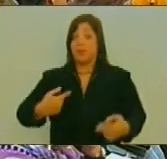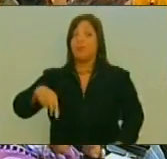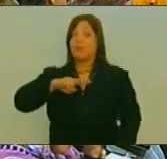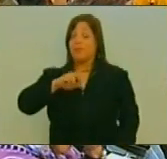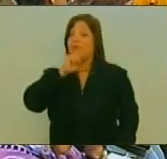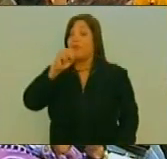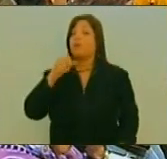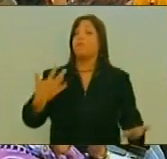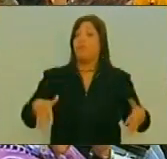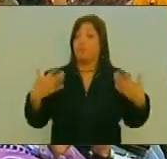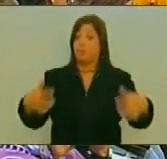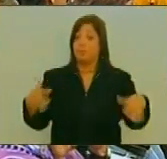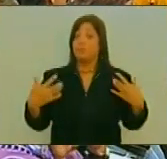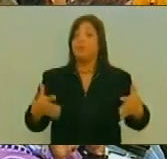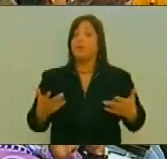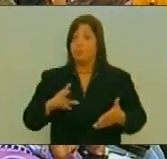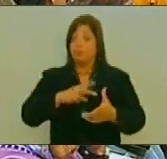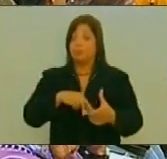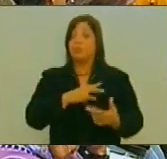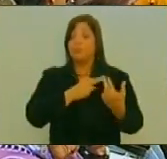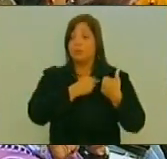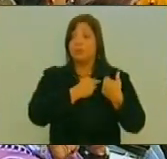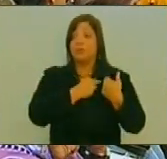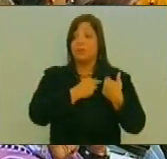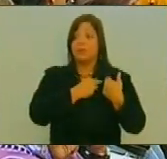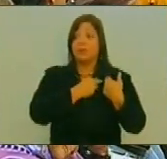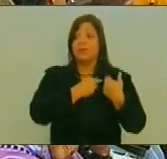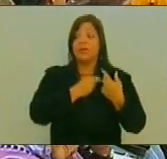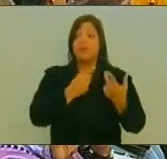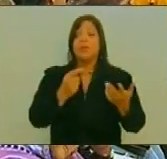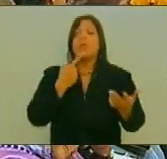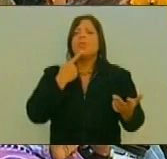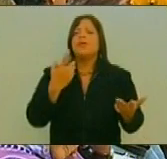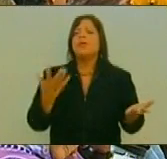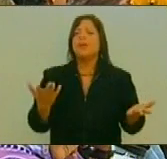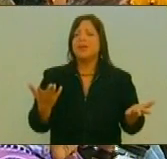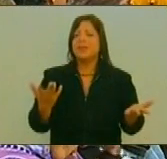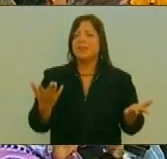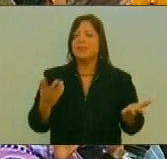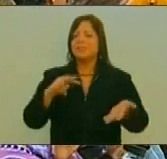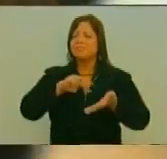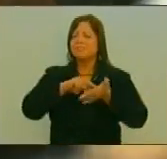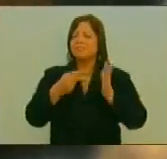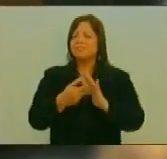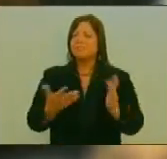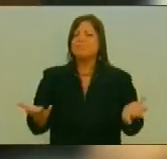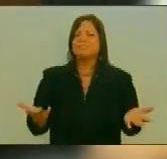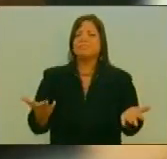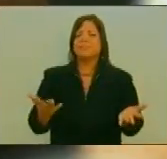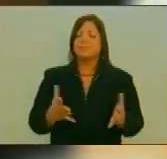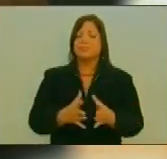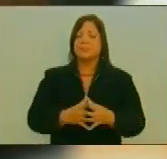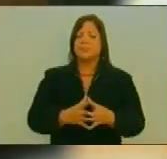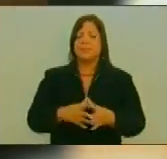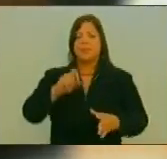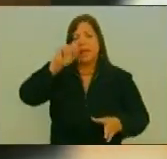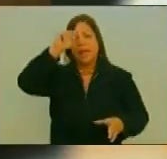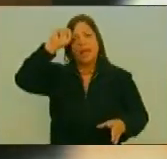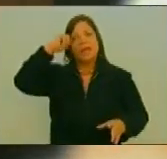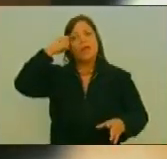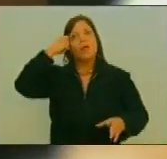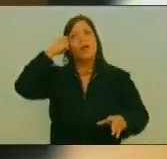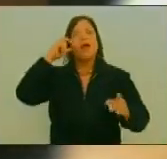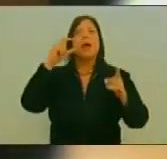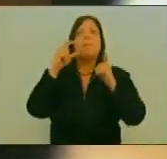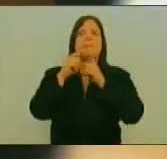Tenemos nosotros Porque Cuando digo esto Es que Cuando recordaba Las palabras